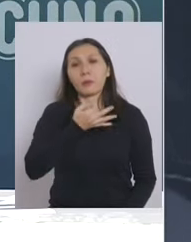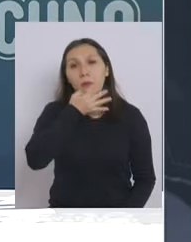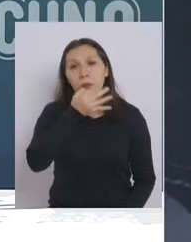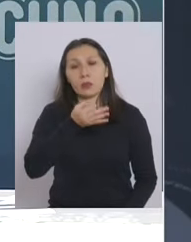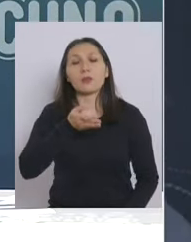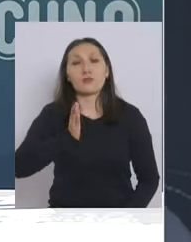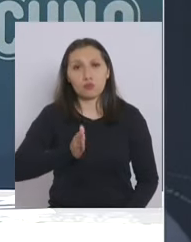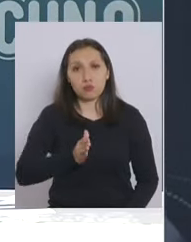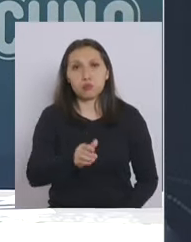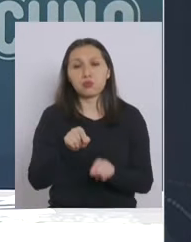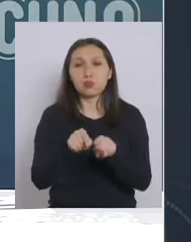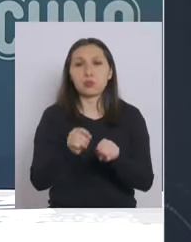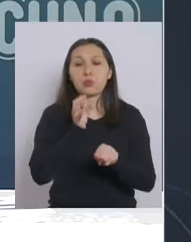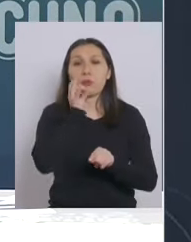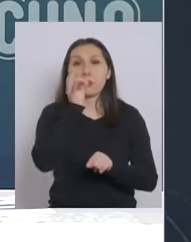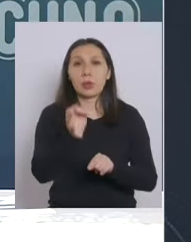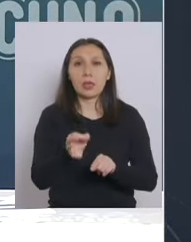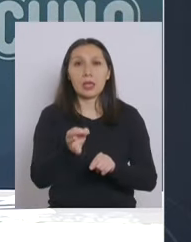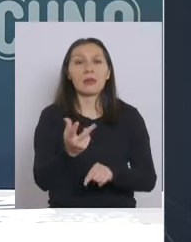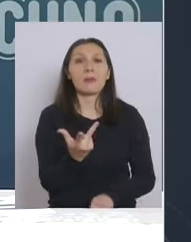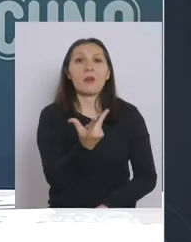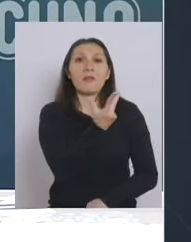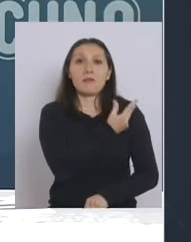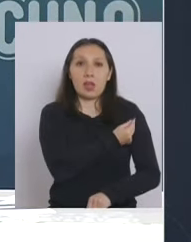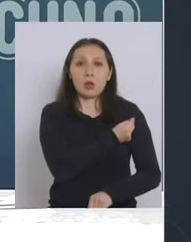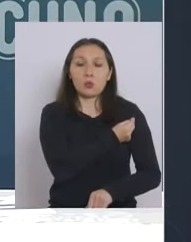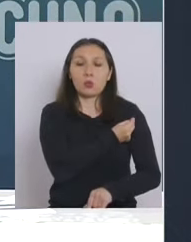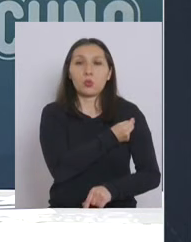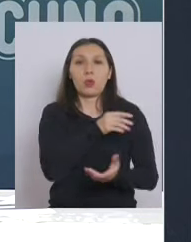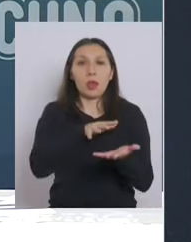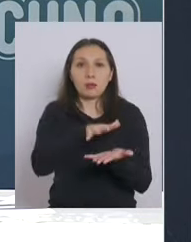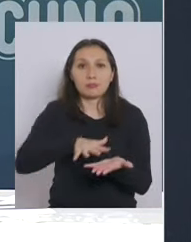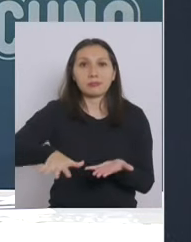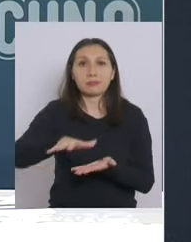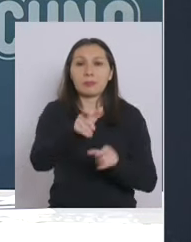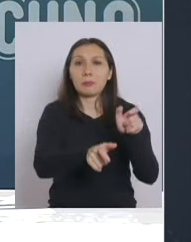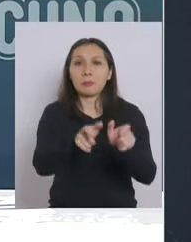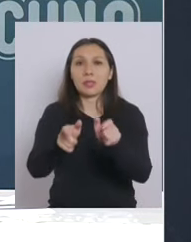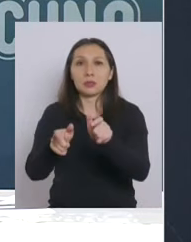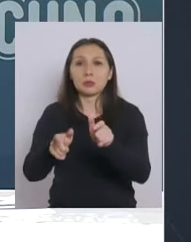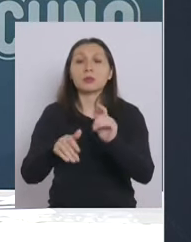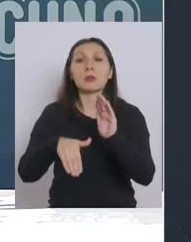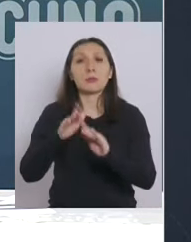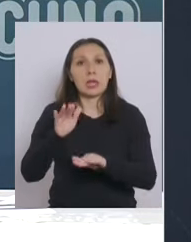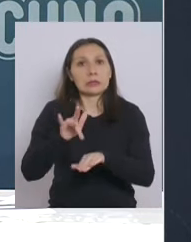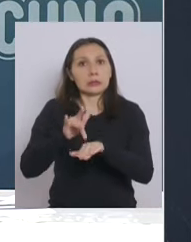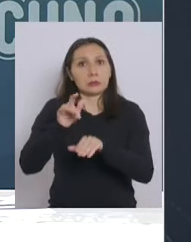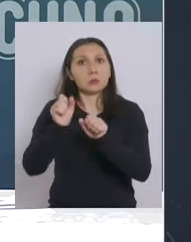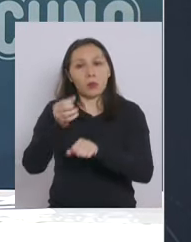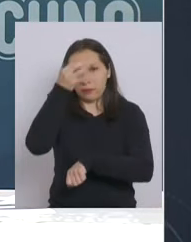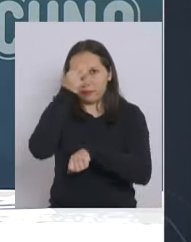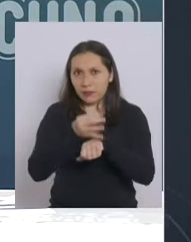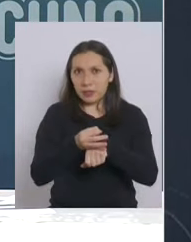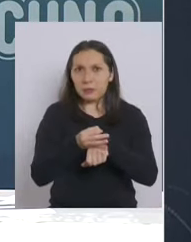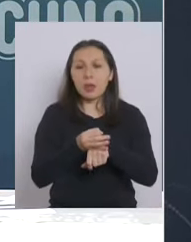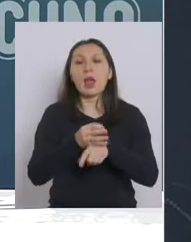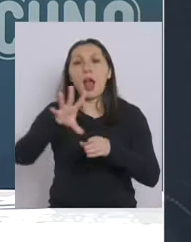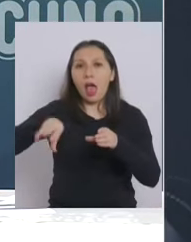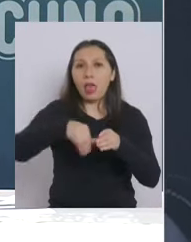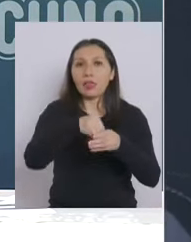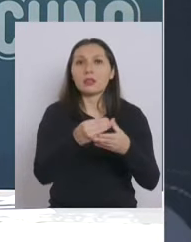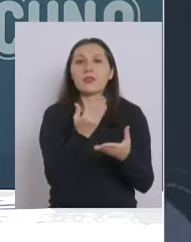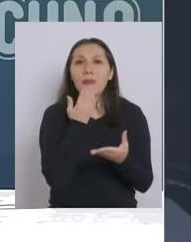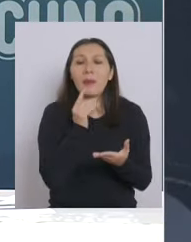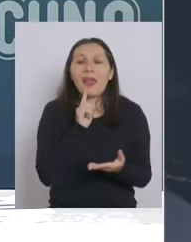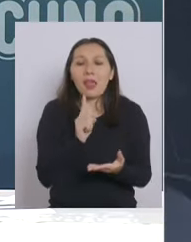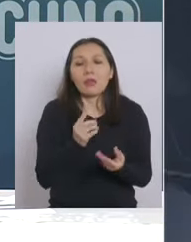continuación a la vacunación de la población más susceptible y fueron incluidos obviamente